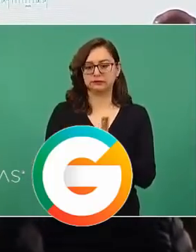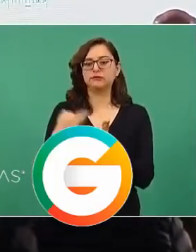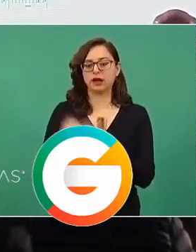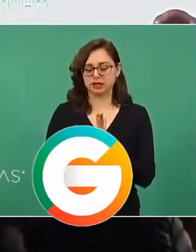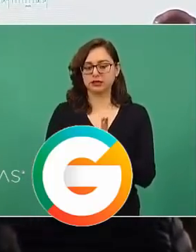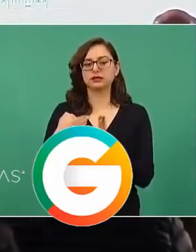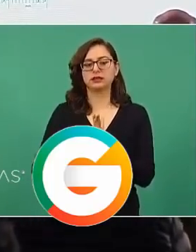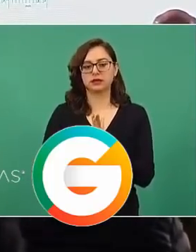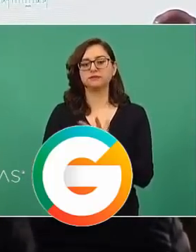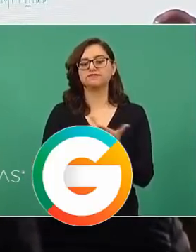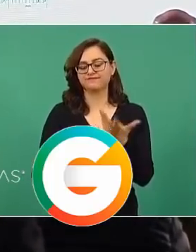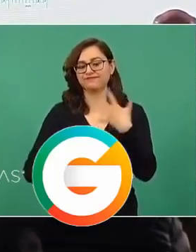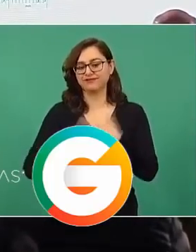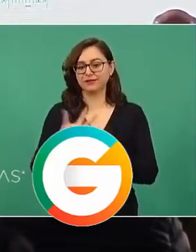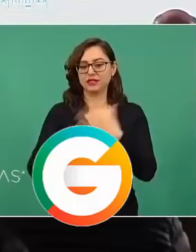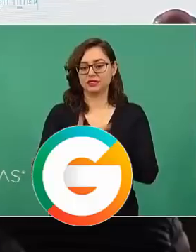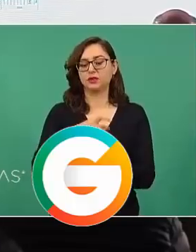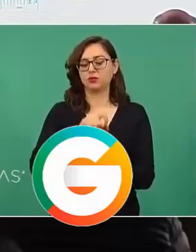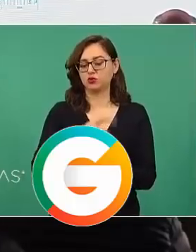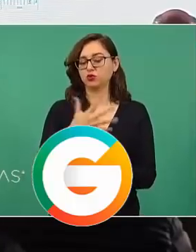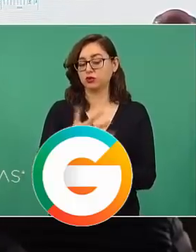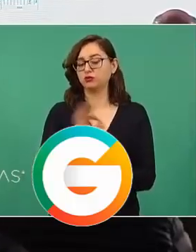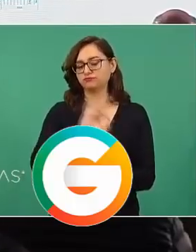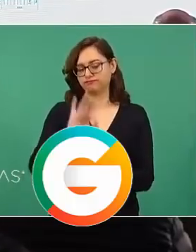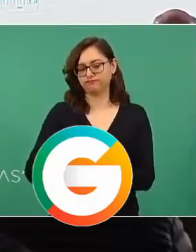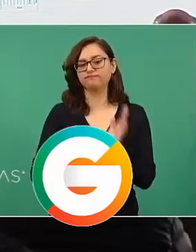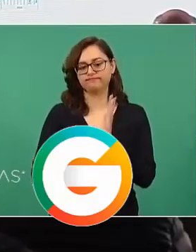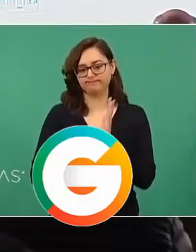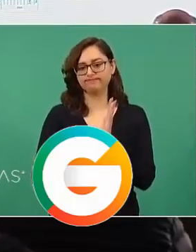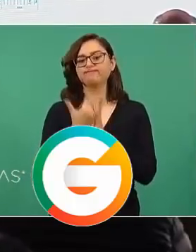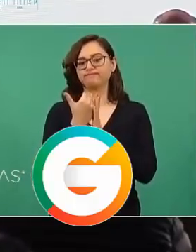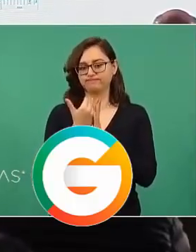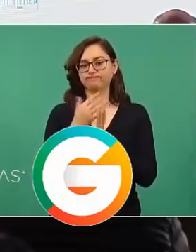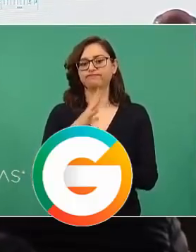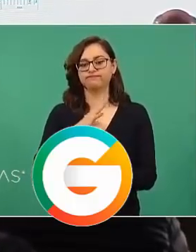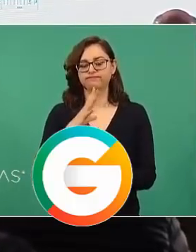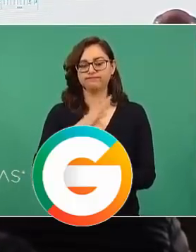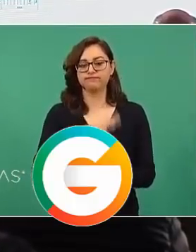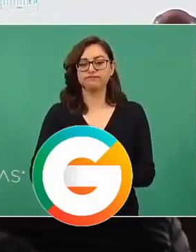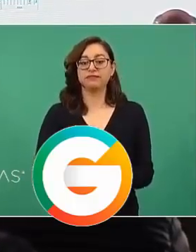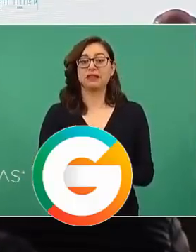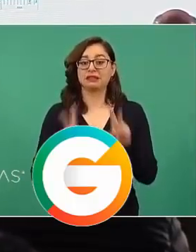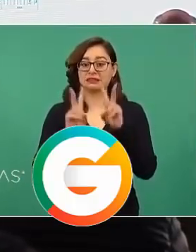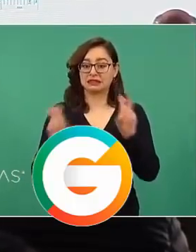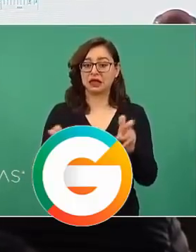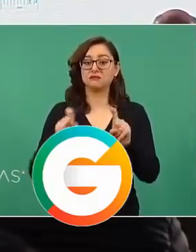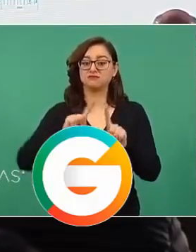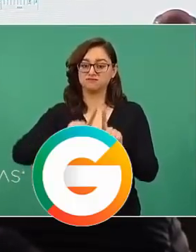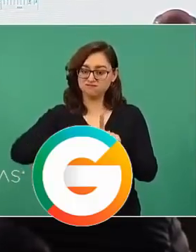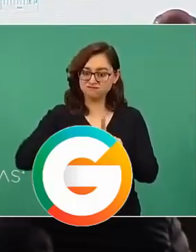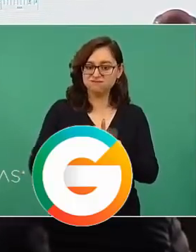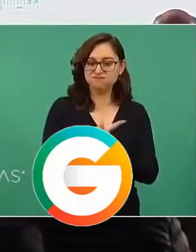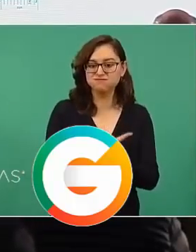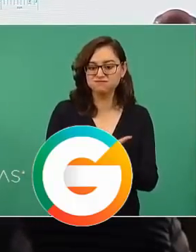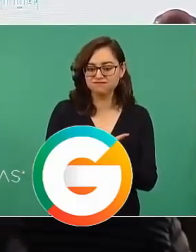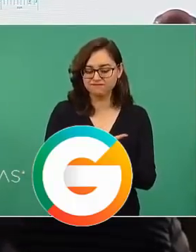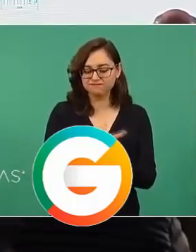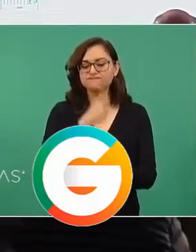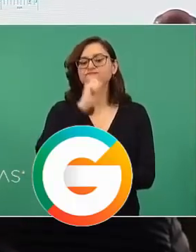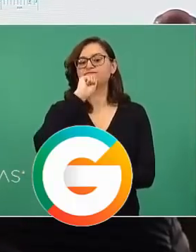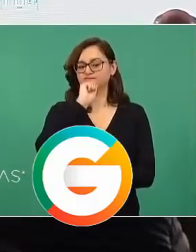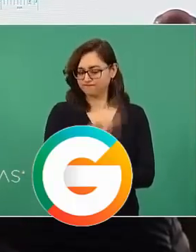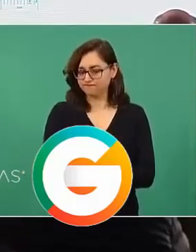un incremento de 15.5. En el caso de la violación también hay un incremento de 20